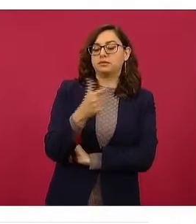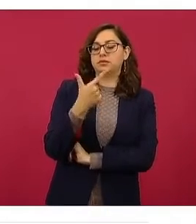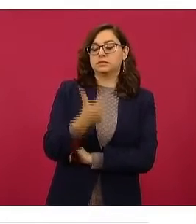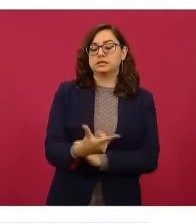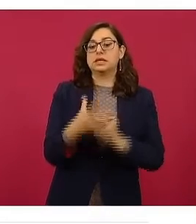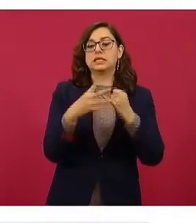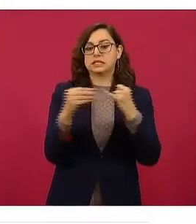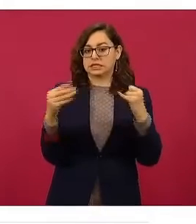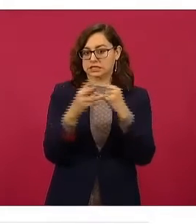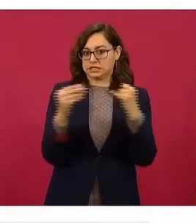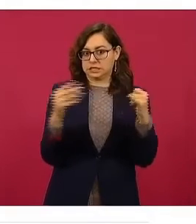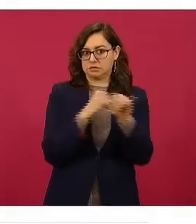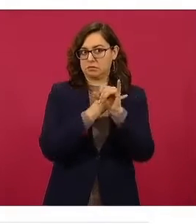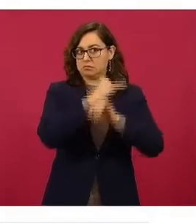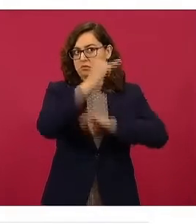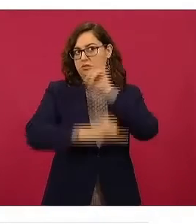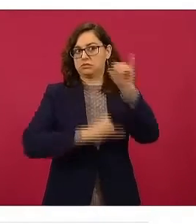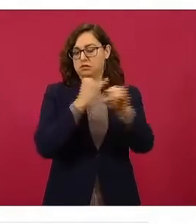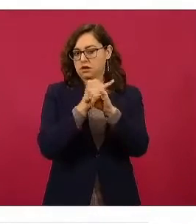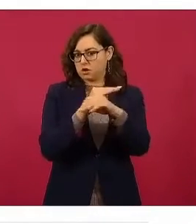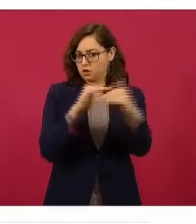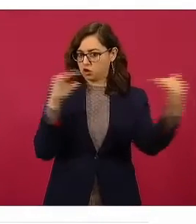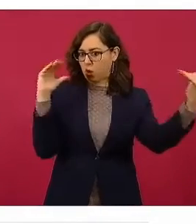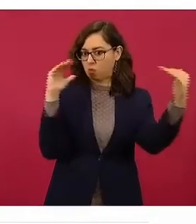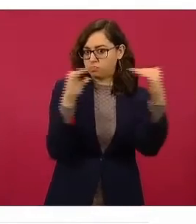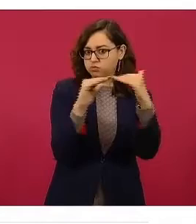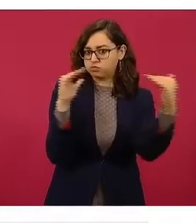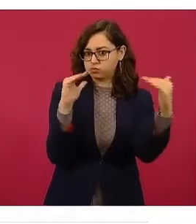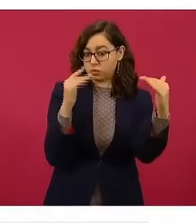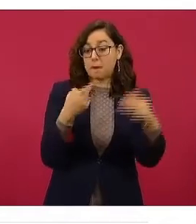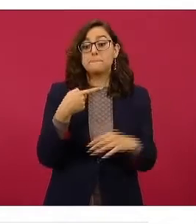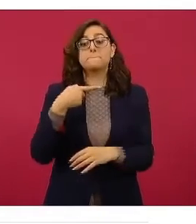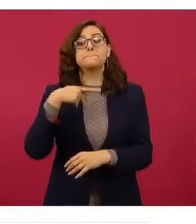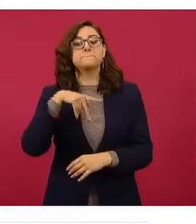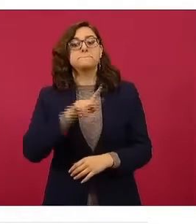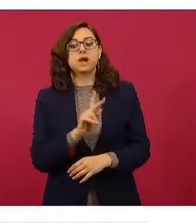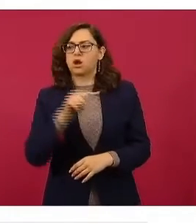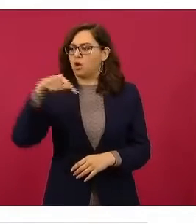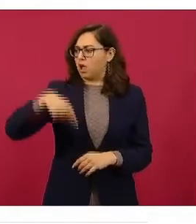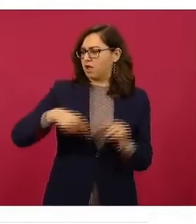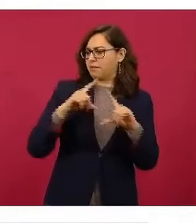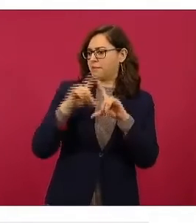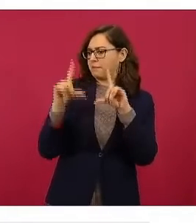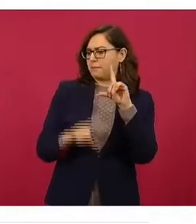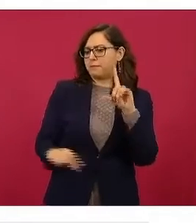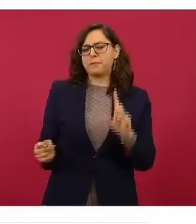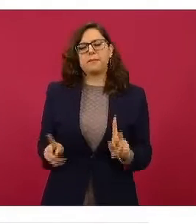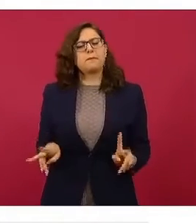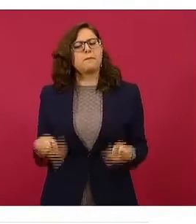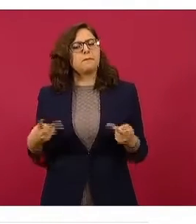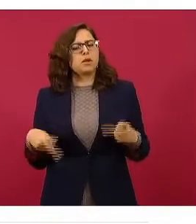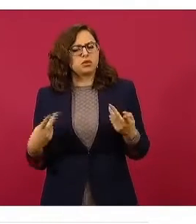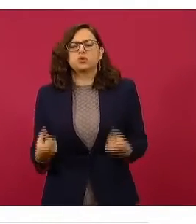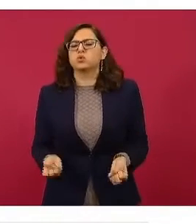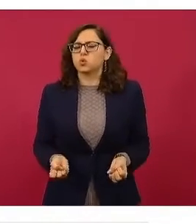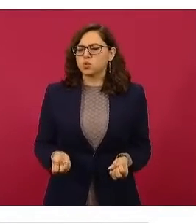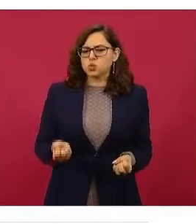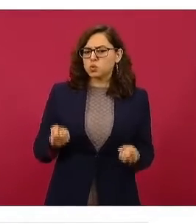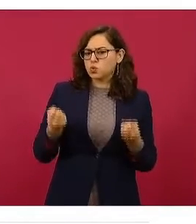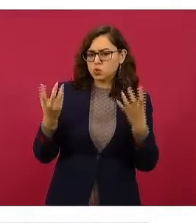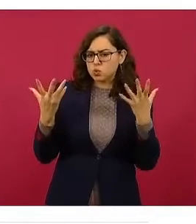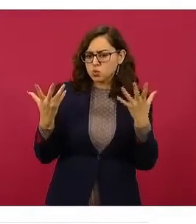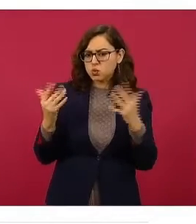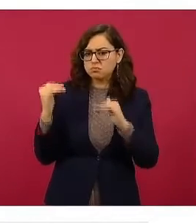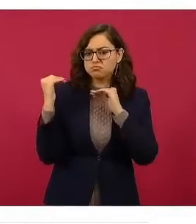en base a esos términos de conversión. ¿Cuál era el promedio de las 145 regiones para el gas LP de